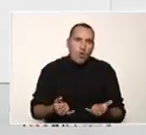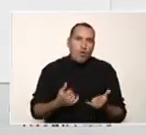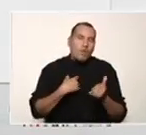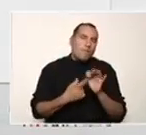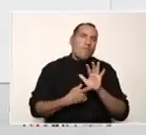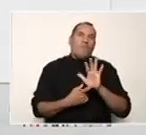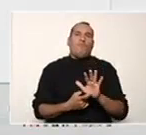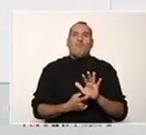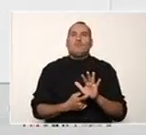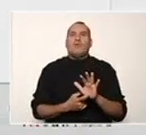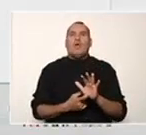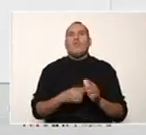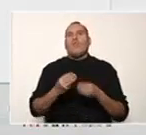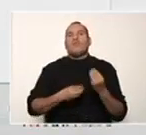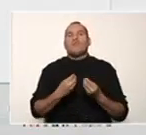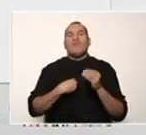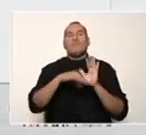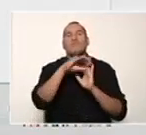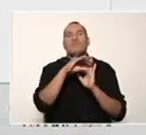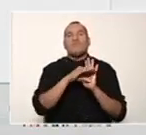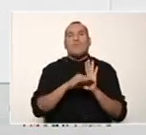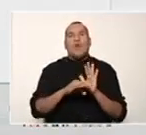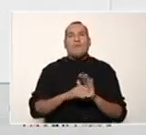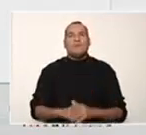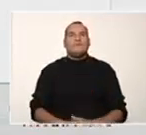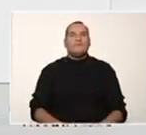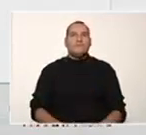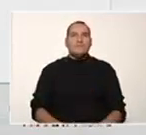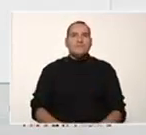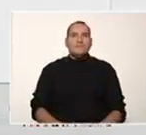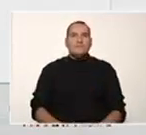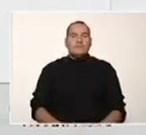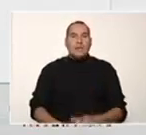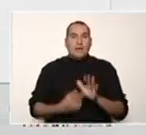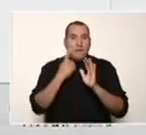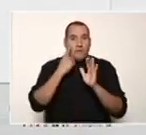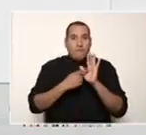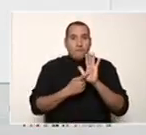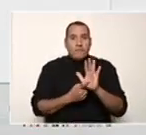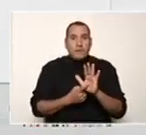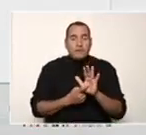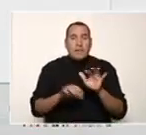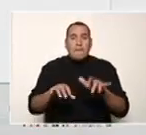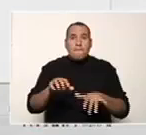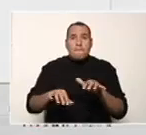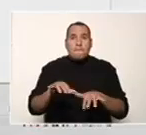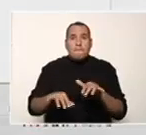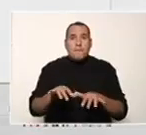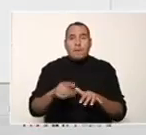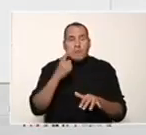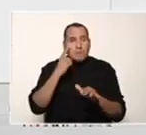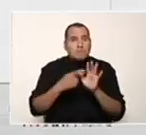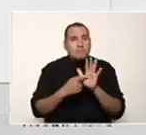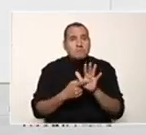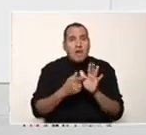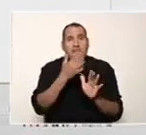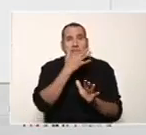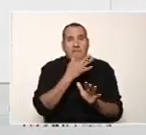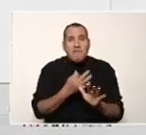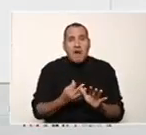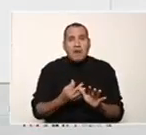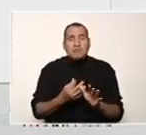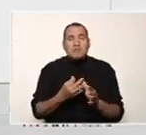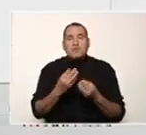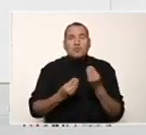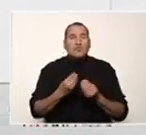momento mediante la programación con Bluefish fíjense que al ejecutar el programa se observa de manera sencilla